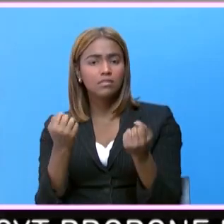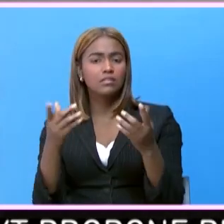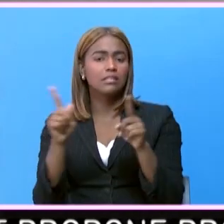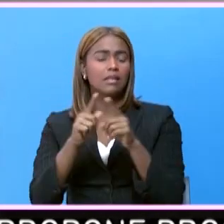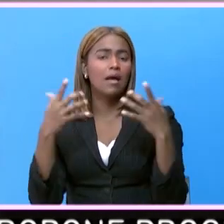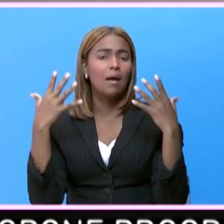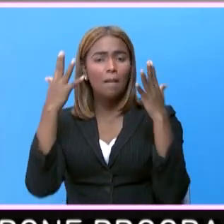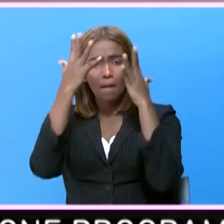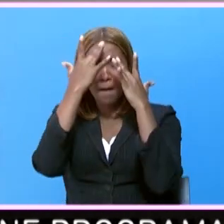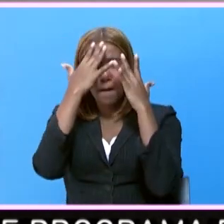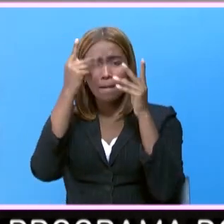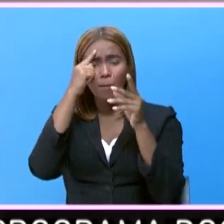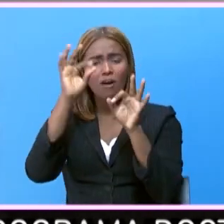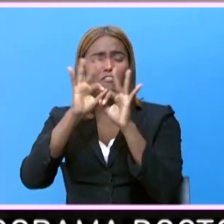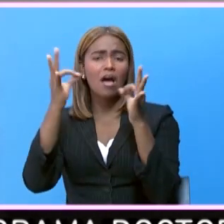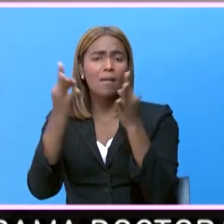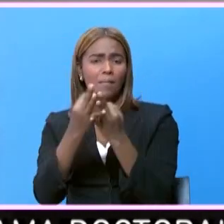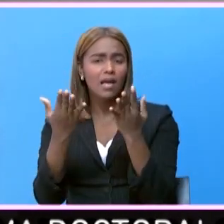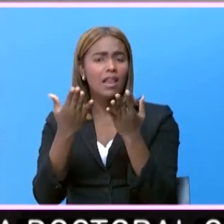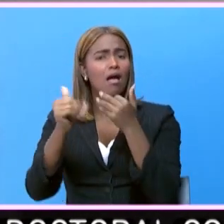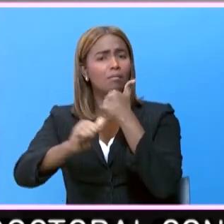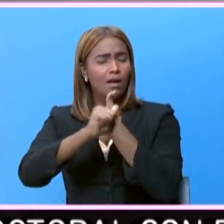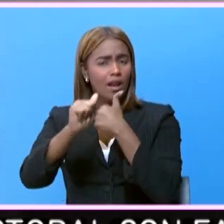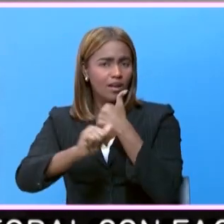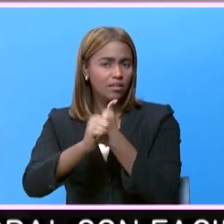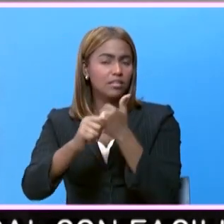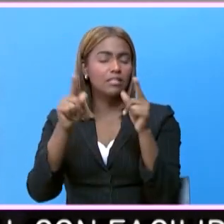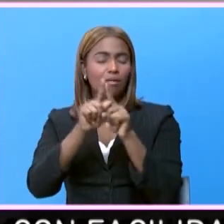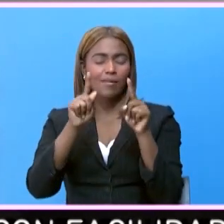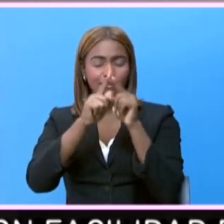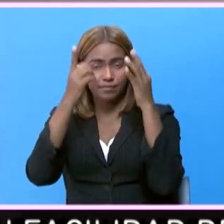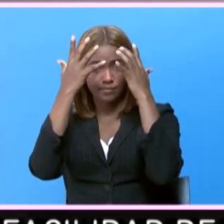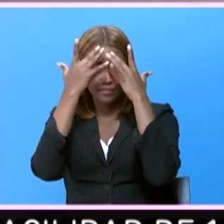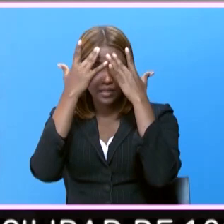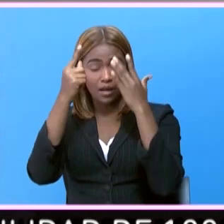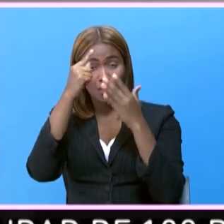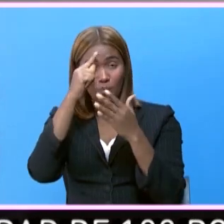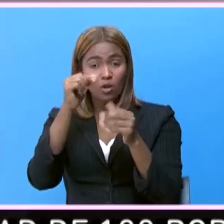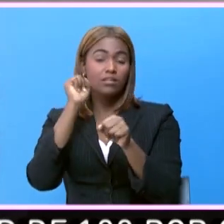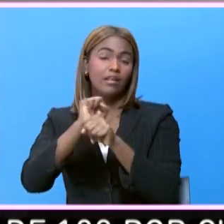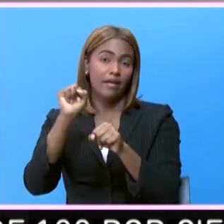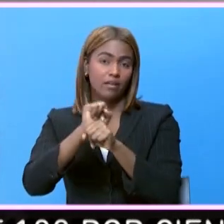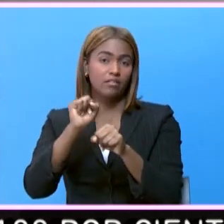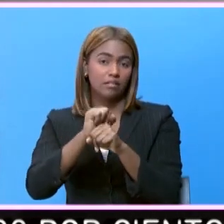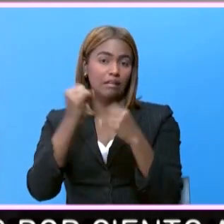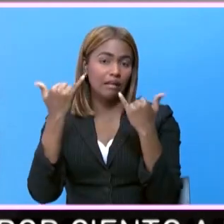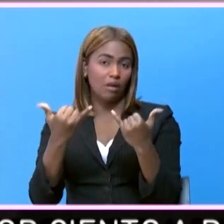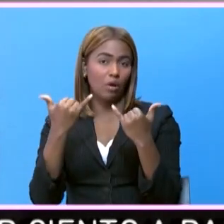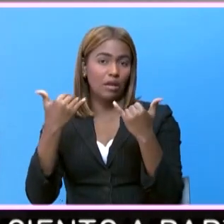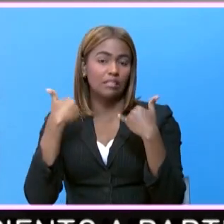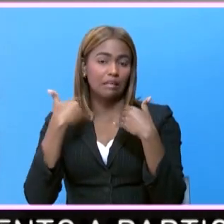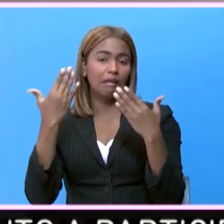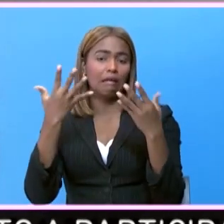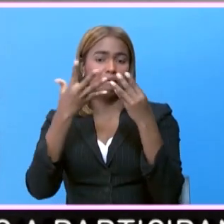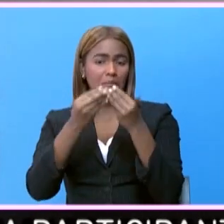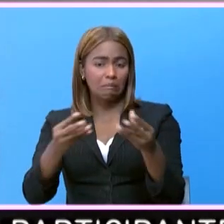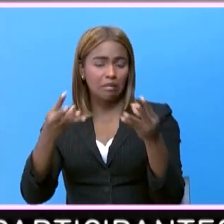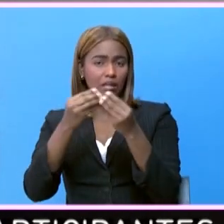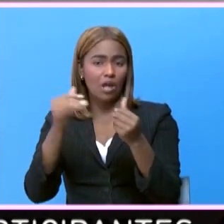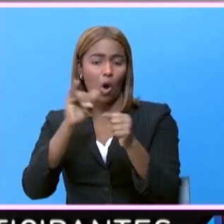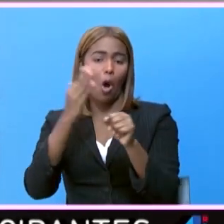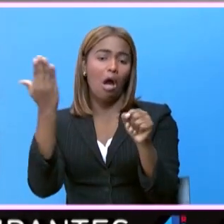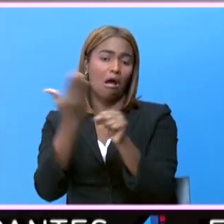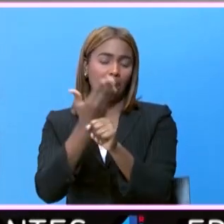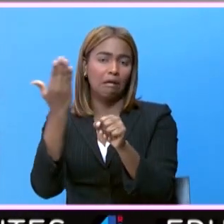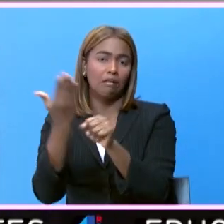preocupaciones por los seres queridos, vulnerables y preocupaciones por los trabajos que han ido desapareciendo o que están